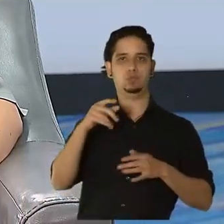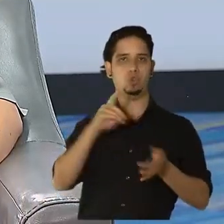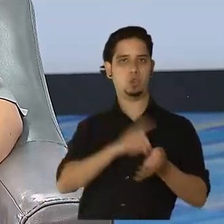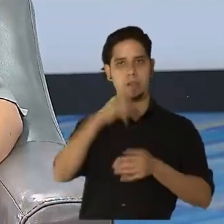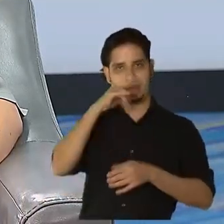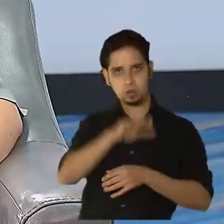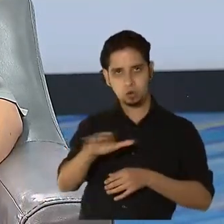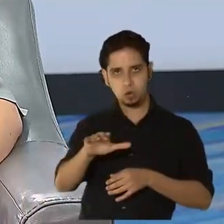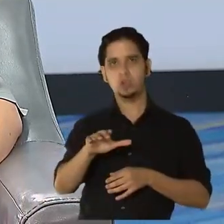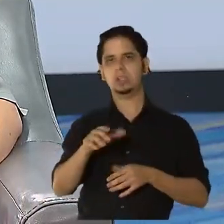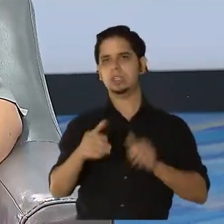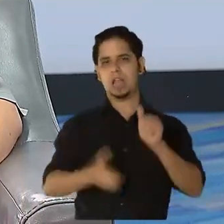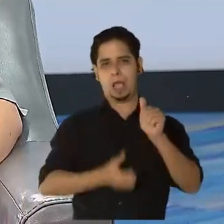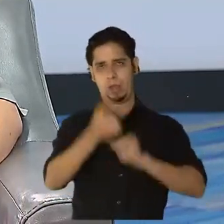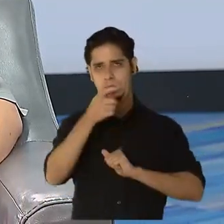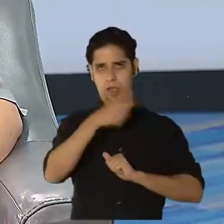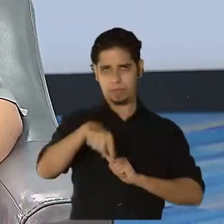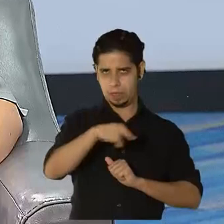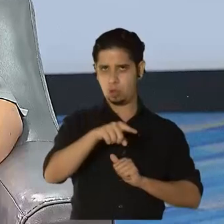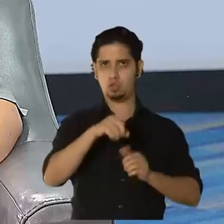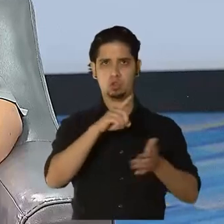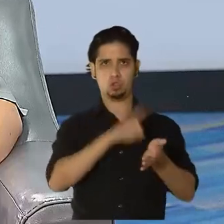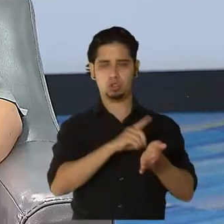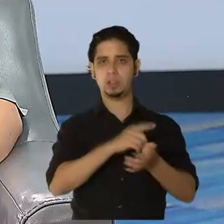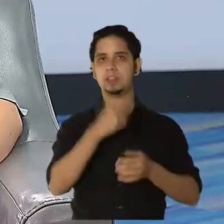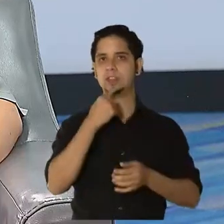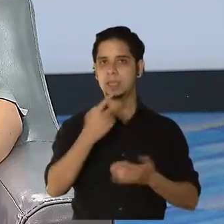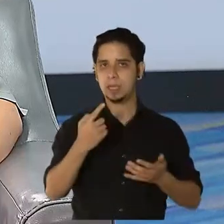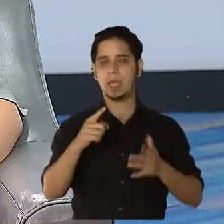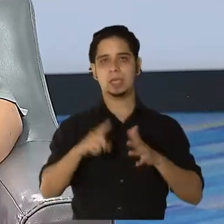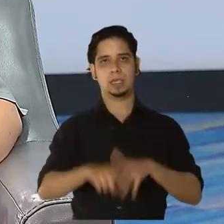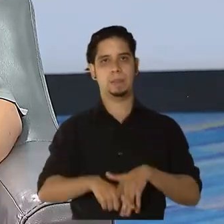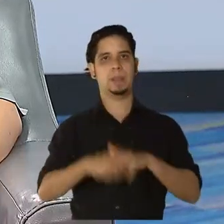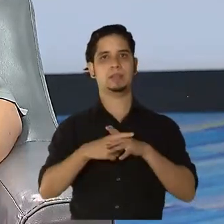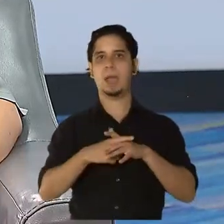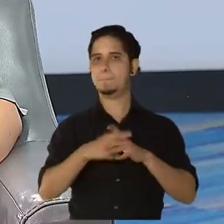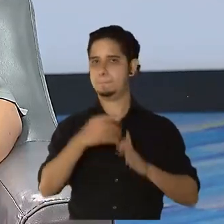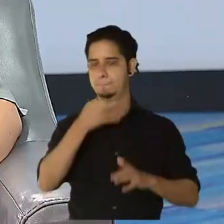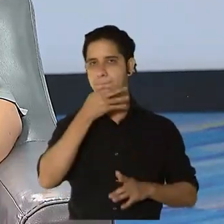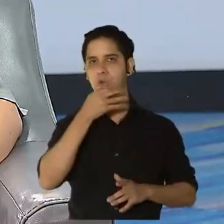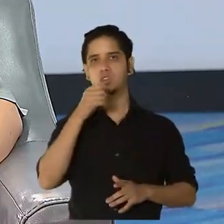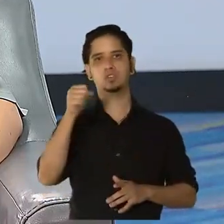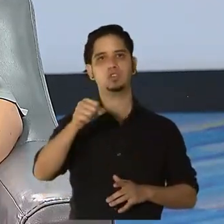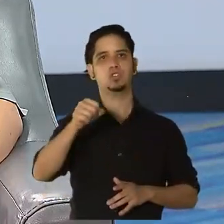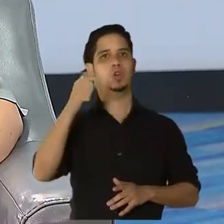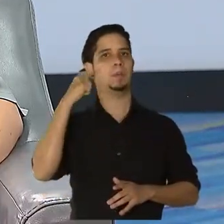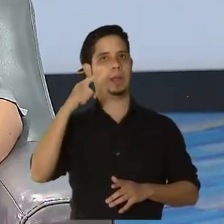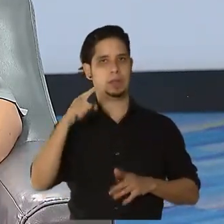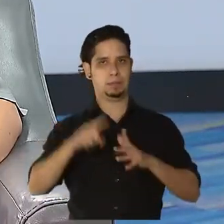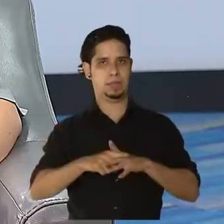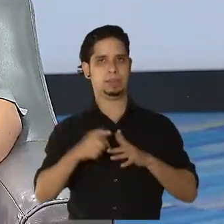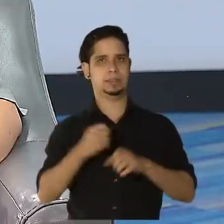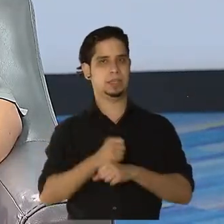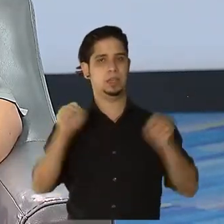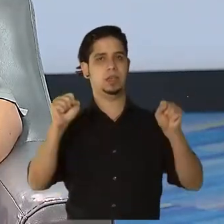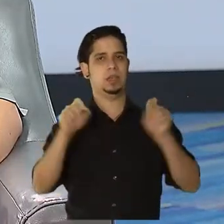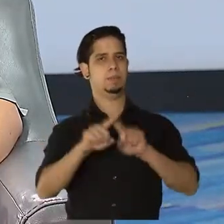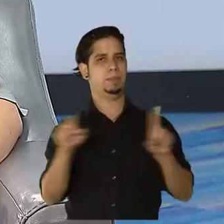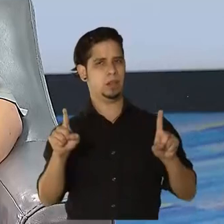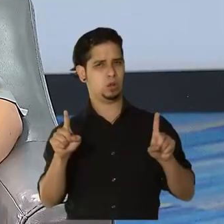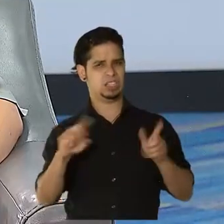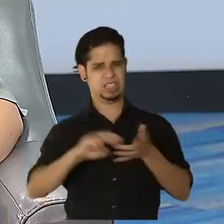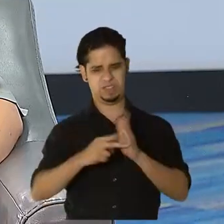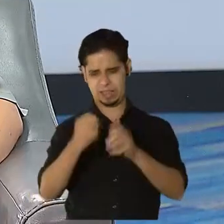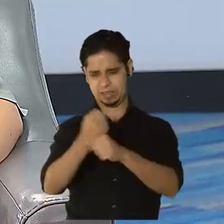pediatras que yo conozco, que hay que empezar las clases presenciales lo más pronto posible para que sea seguro. ¿Qué quiere decir que sea